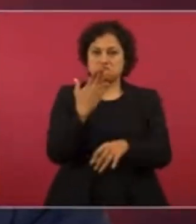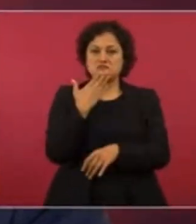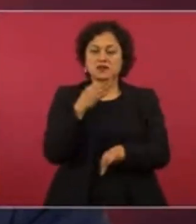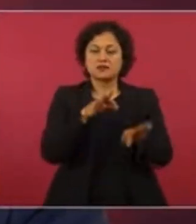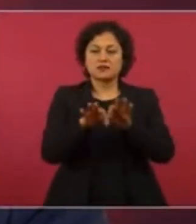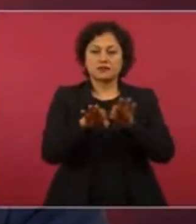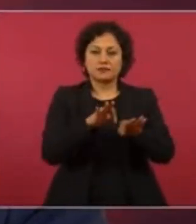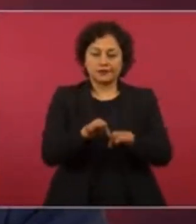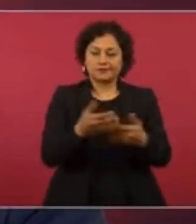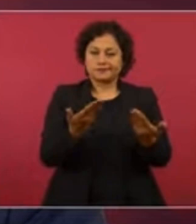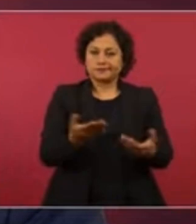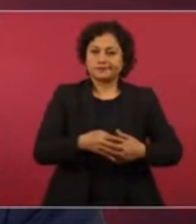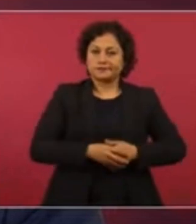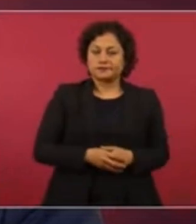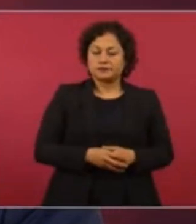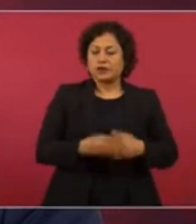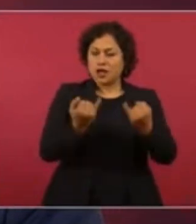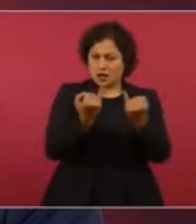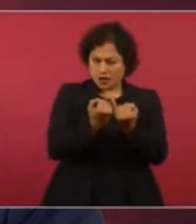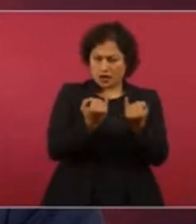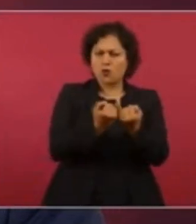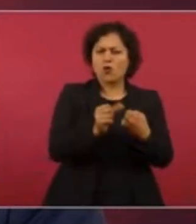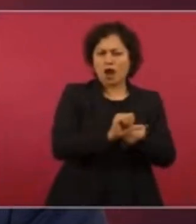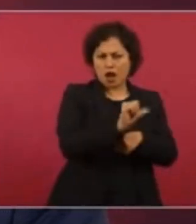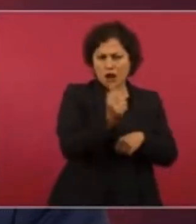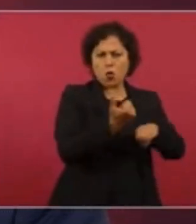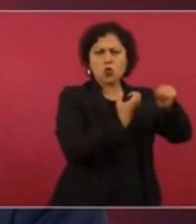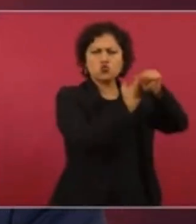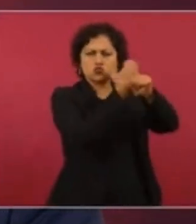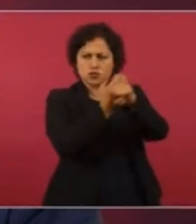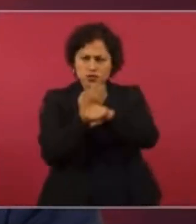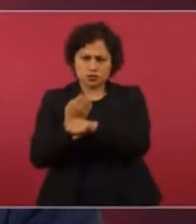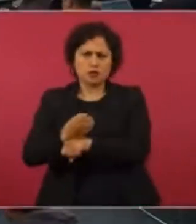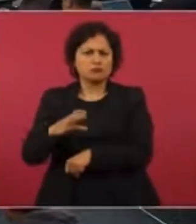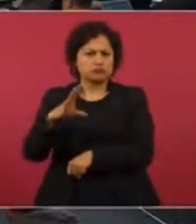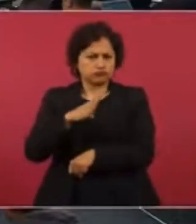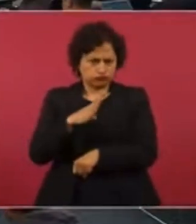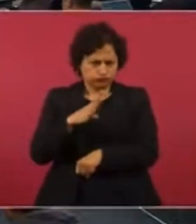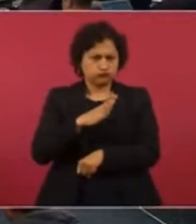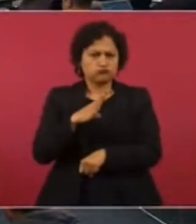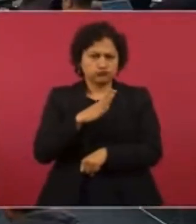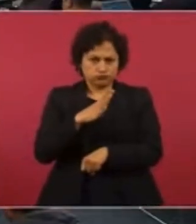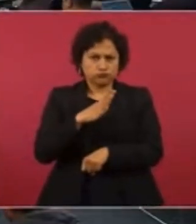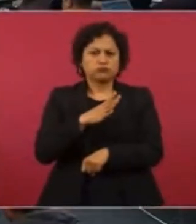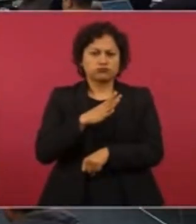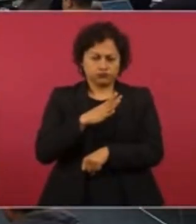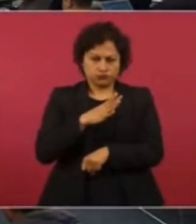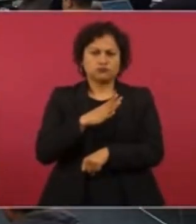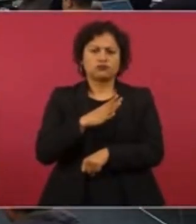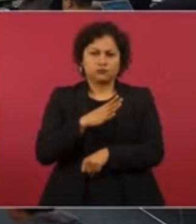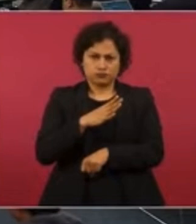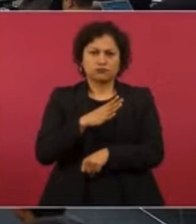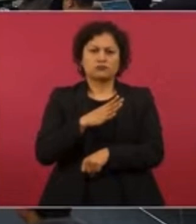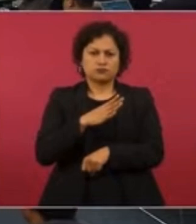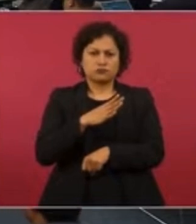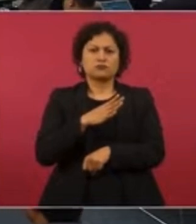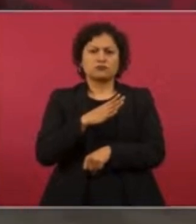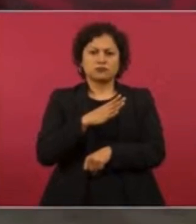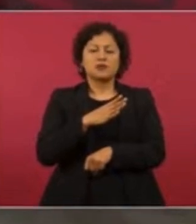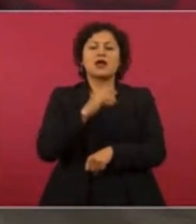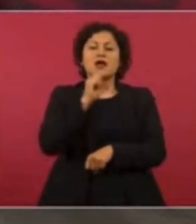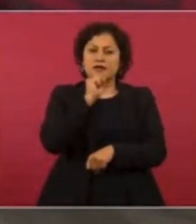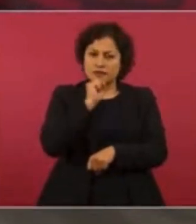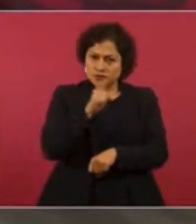Así también sucede en otros estados y no sólo del fuero común, también del Poder